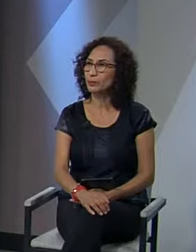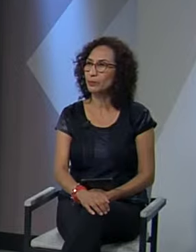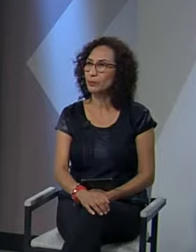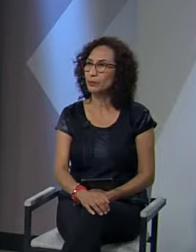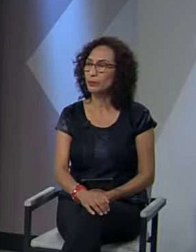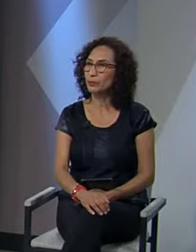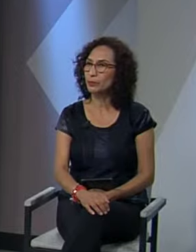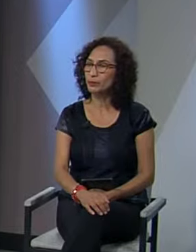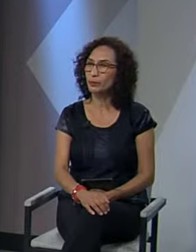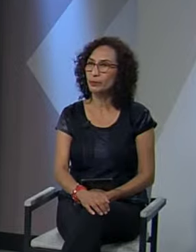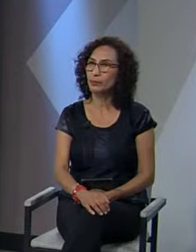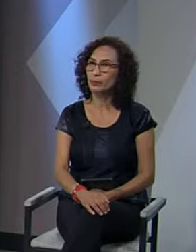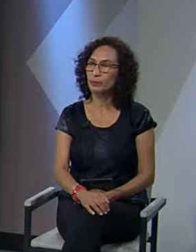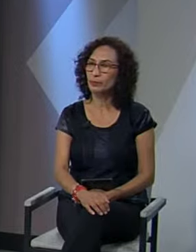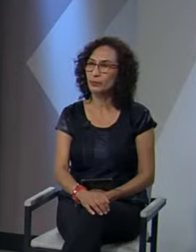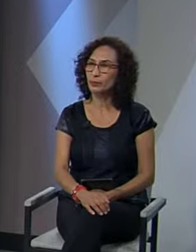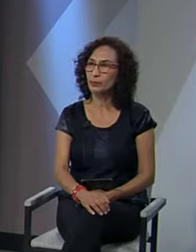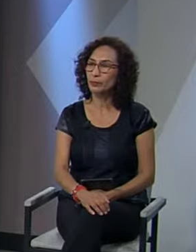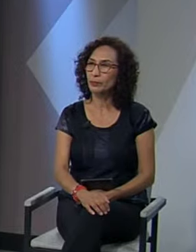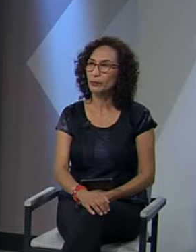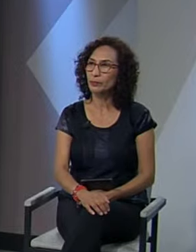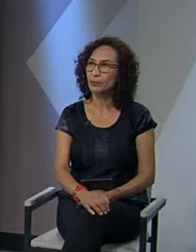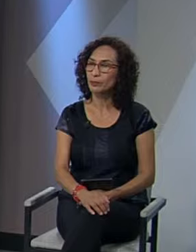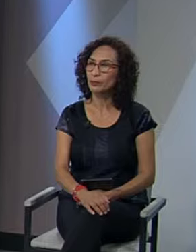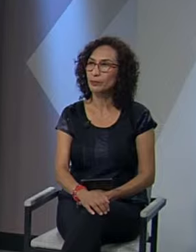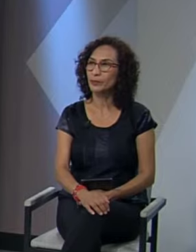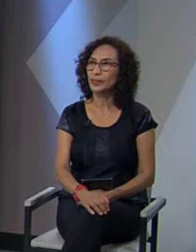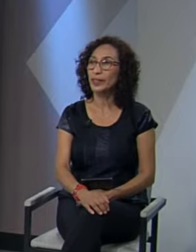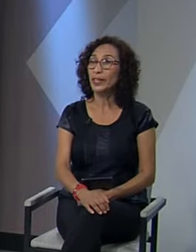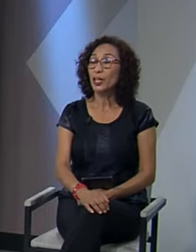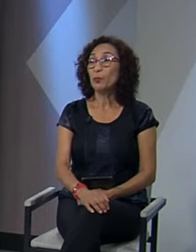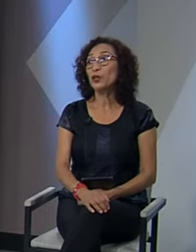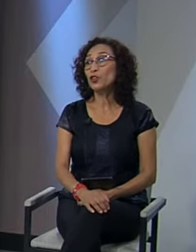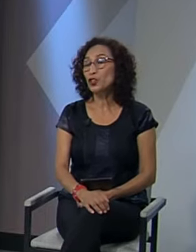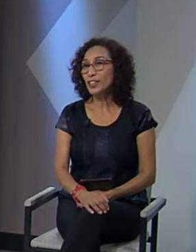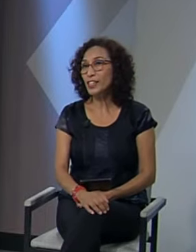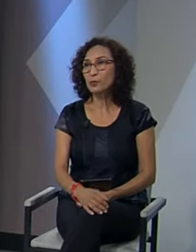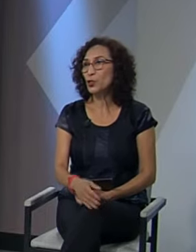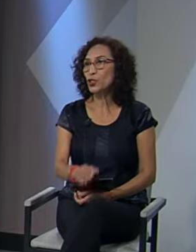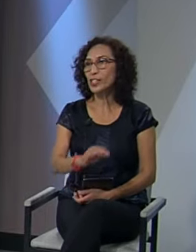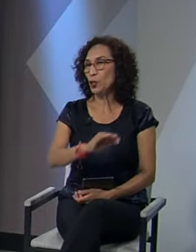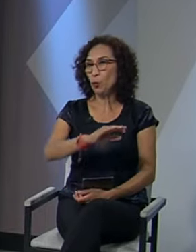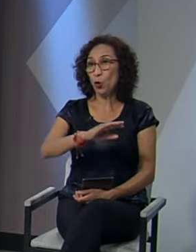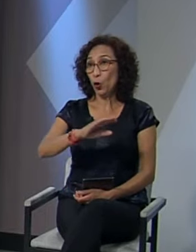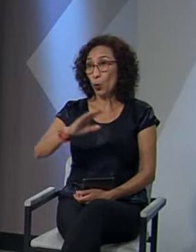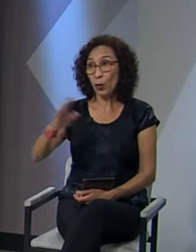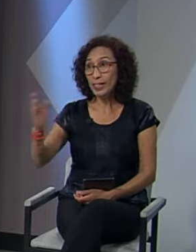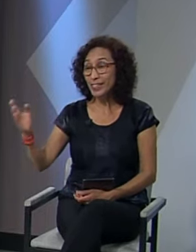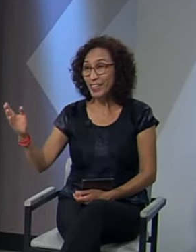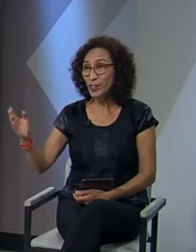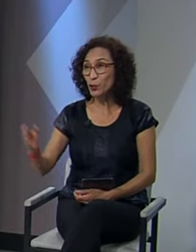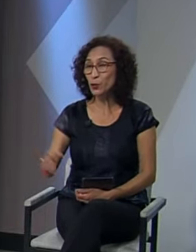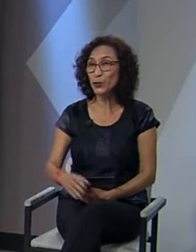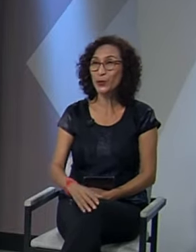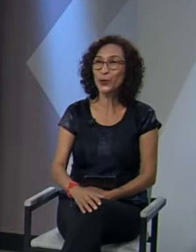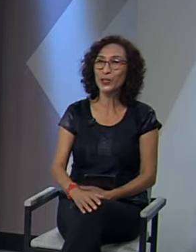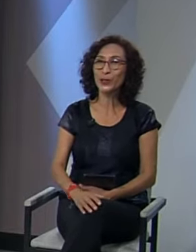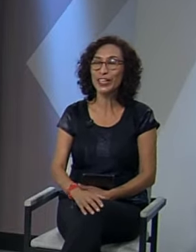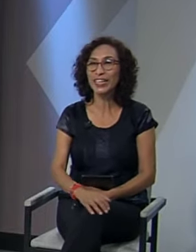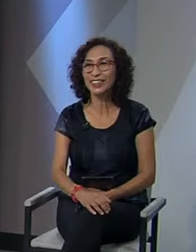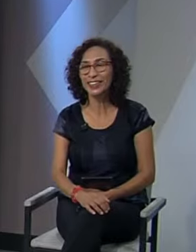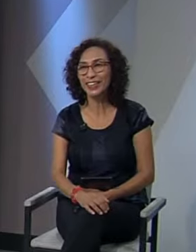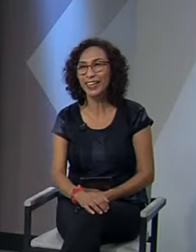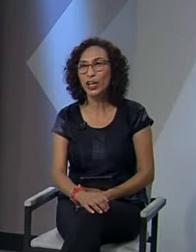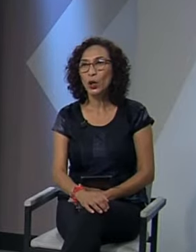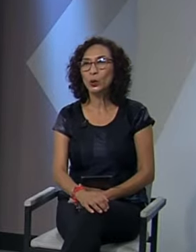implementa en mujeres para la prevención de la violencia digital? bueno nosotras hacemos cosas como estas construir un